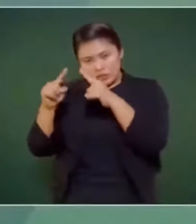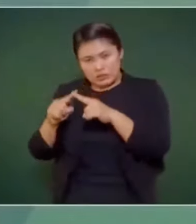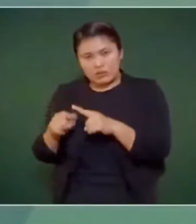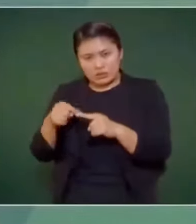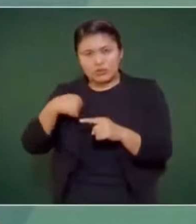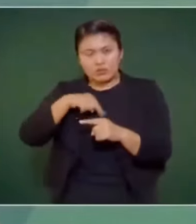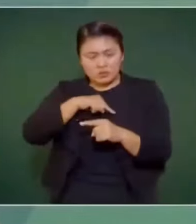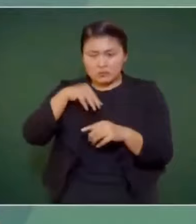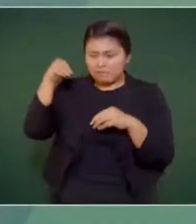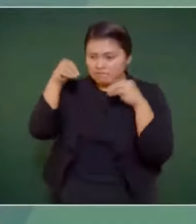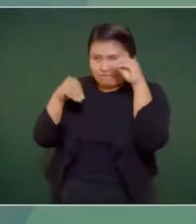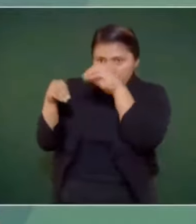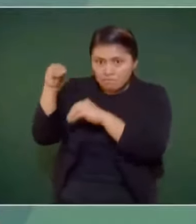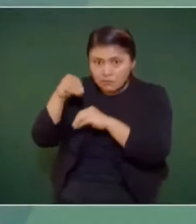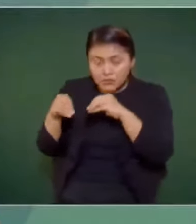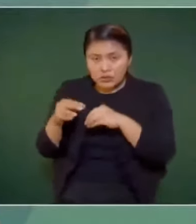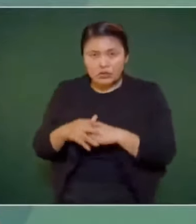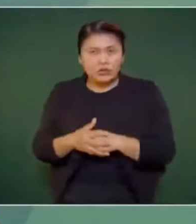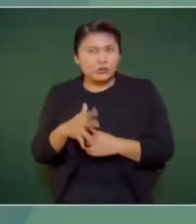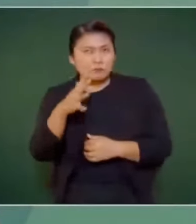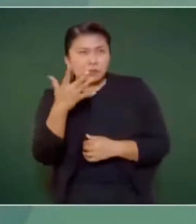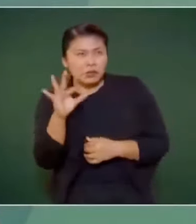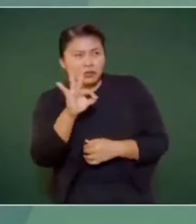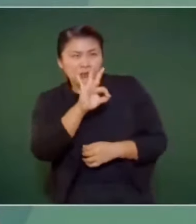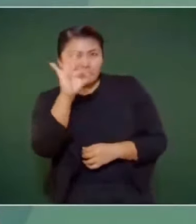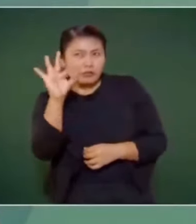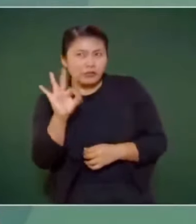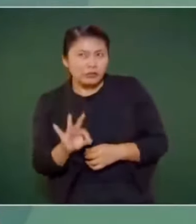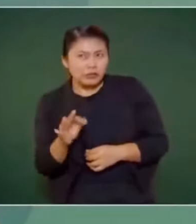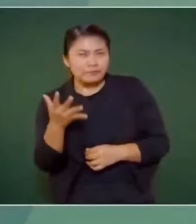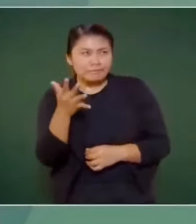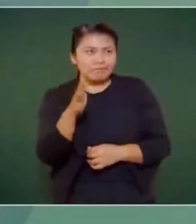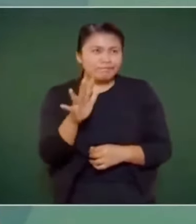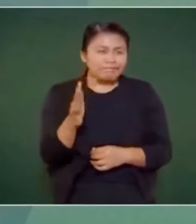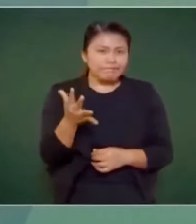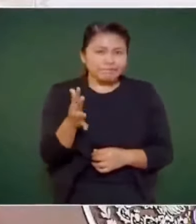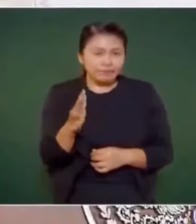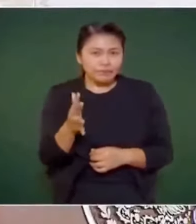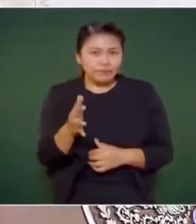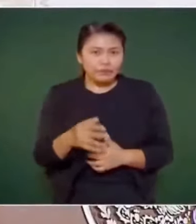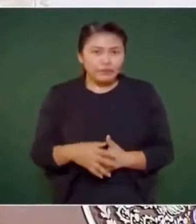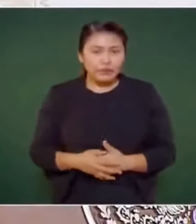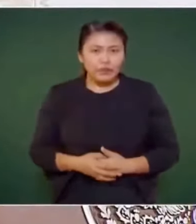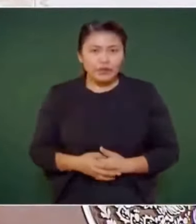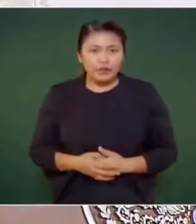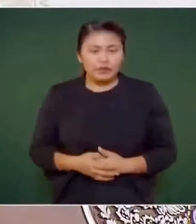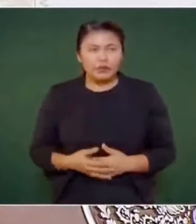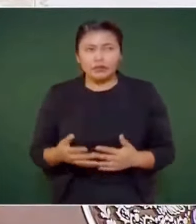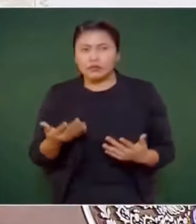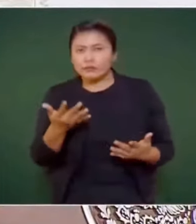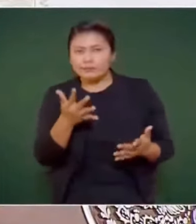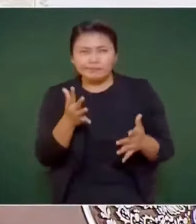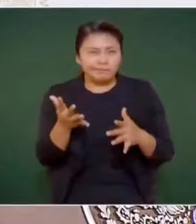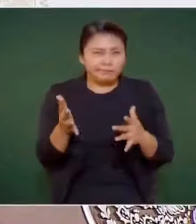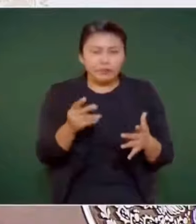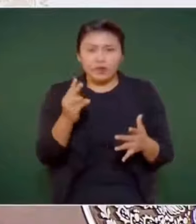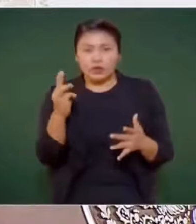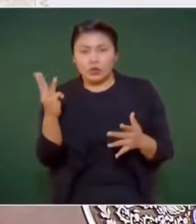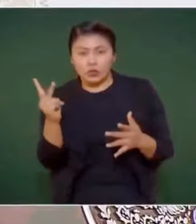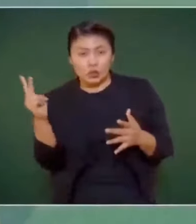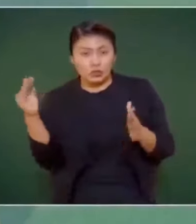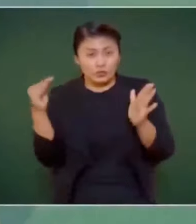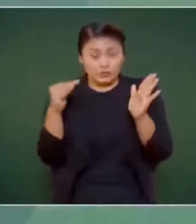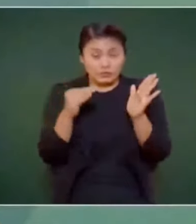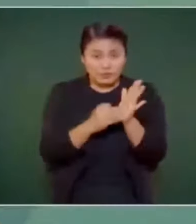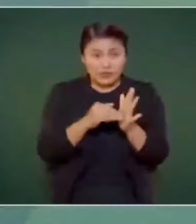en promedio como dos mil quinientos millones